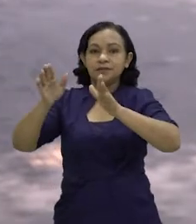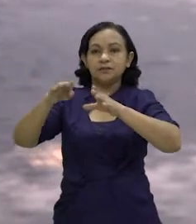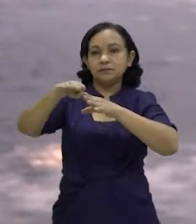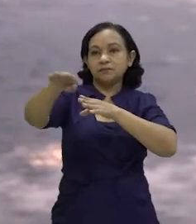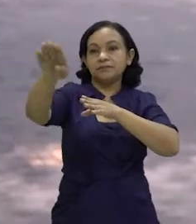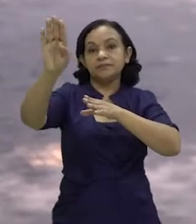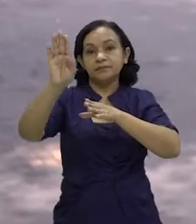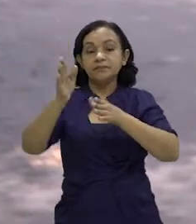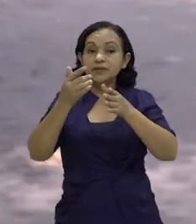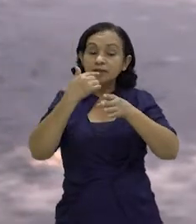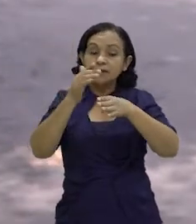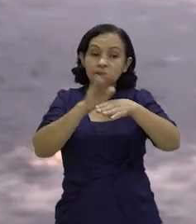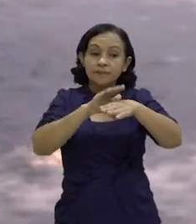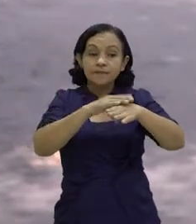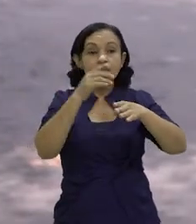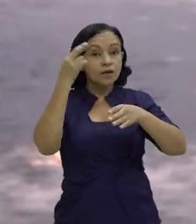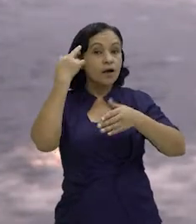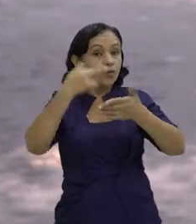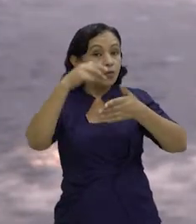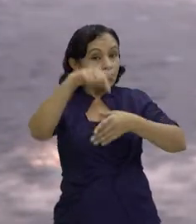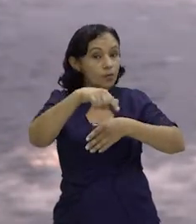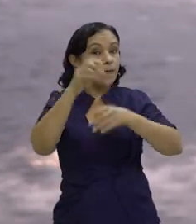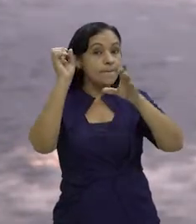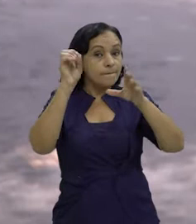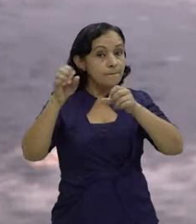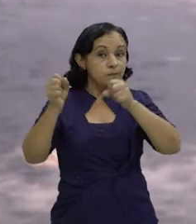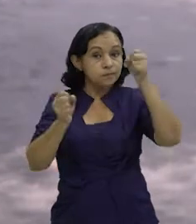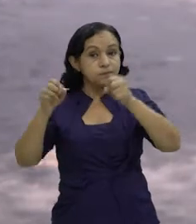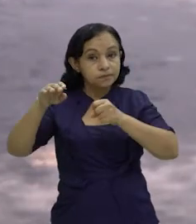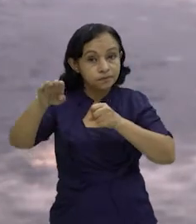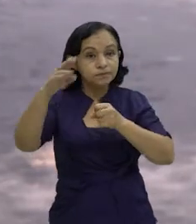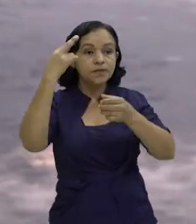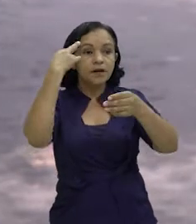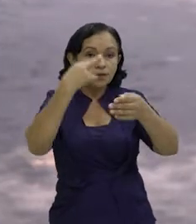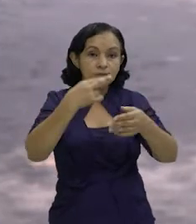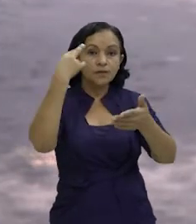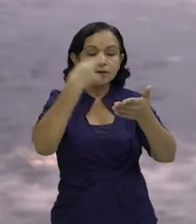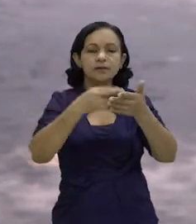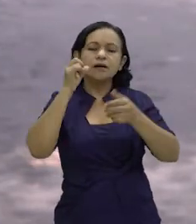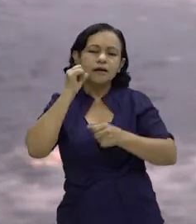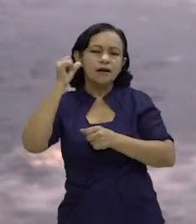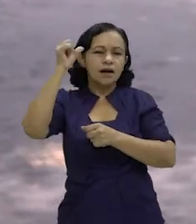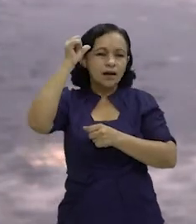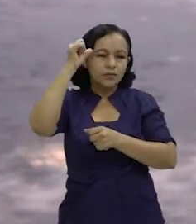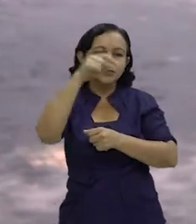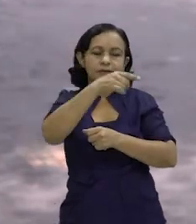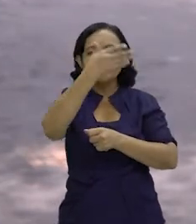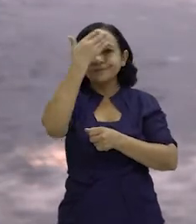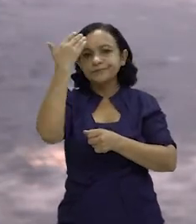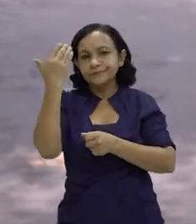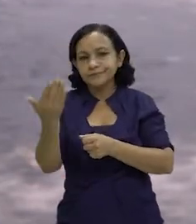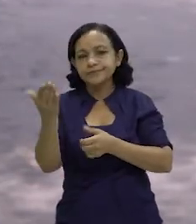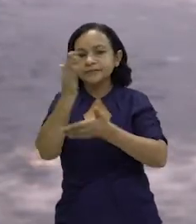Pero sí, pues, nosotros procuramos a los más cerca, acuérdese que hoy pasa la basura, porque la mayor parte de las casas hay personas adultas que son las que se